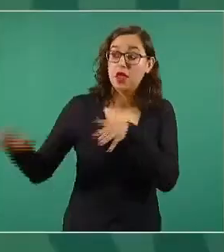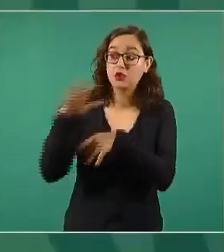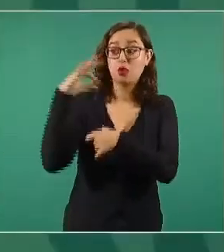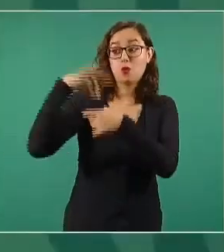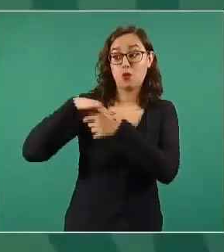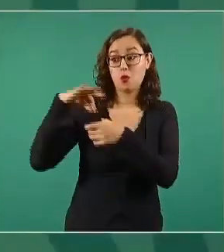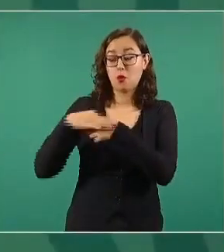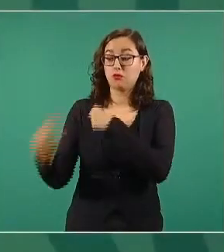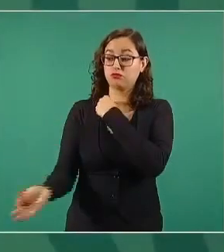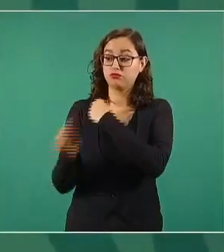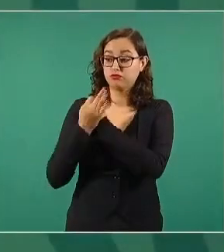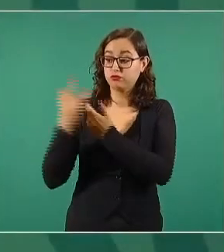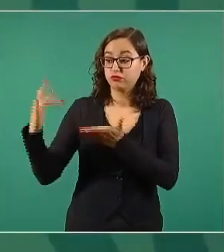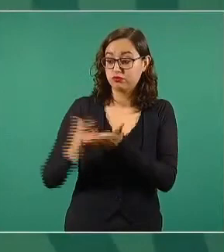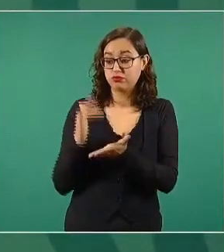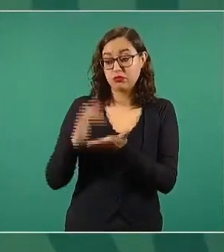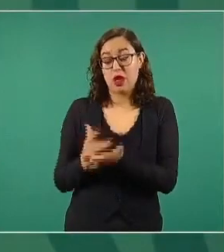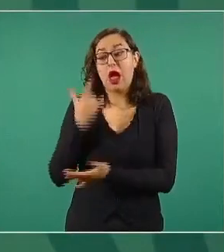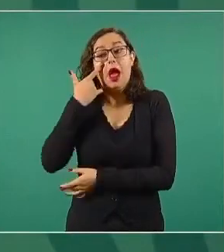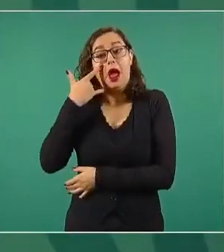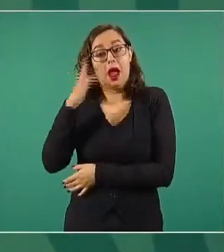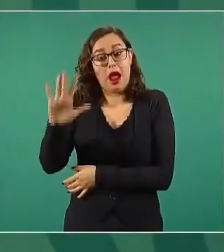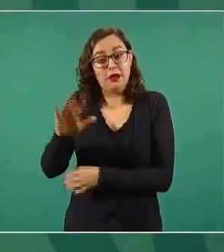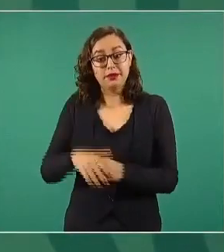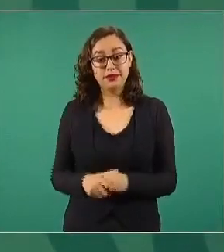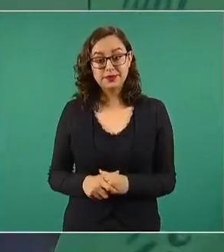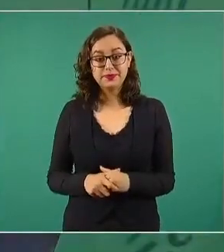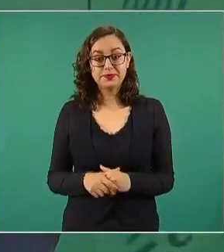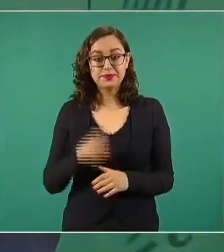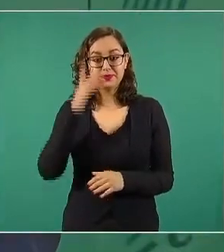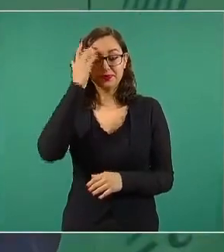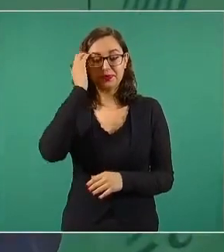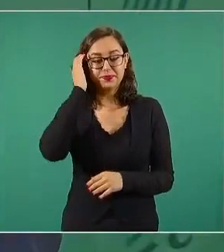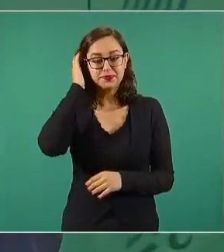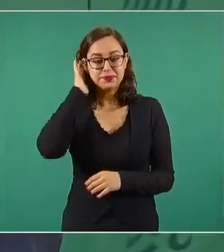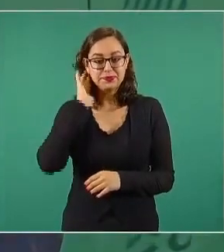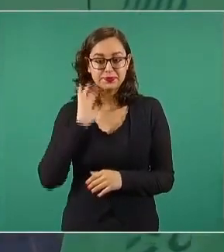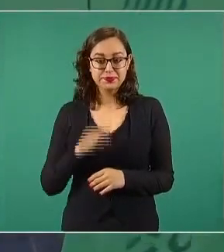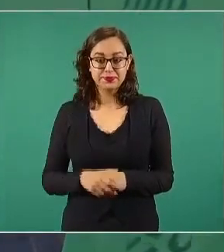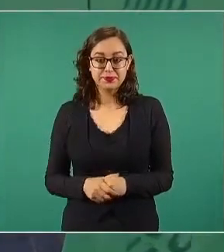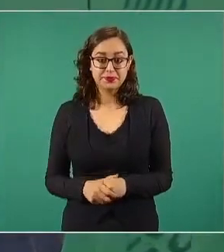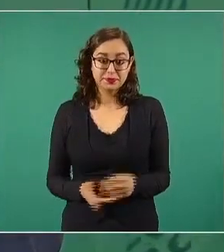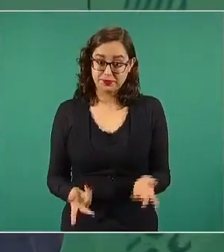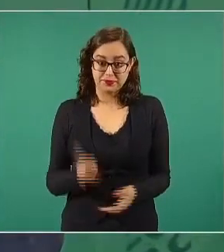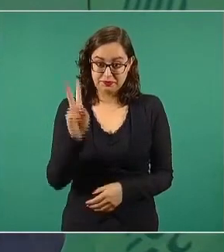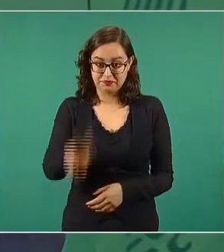eso no lo tenía escrito, lo improvisé, de que no pudo ser soberbio.